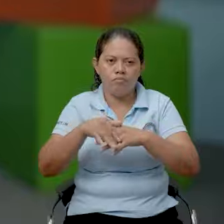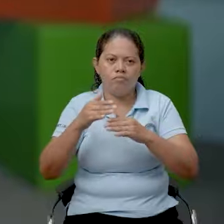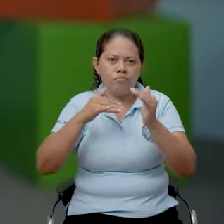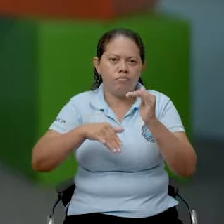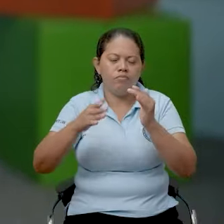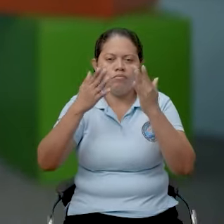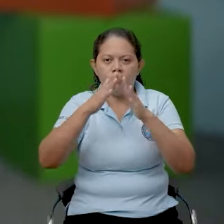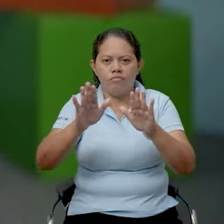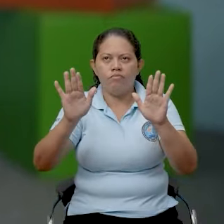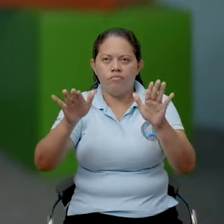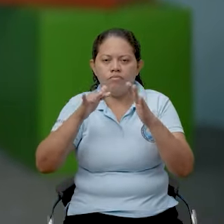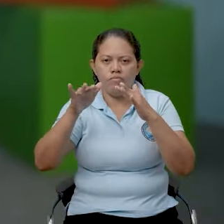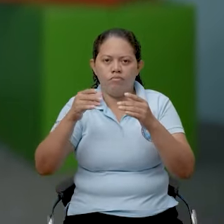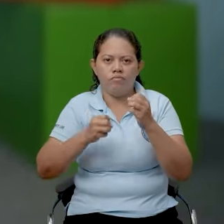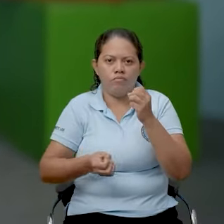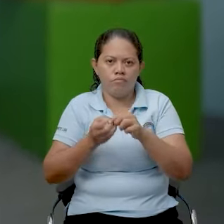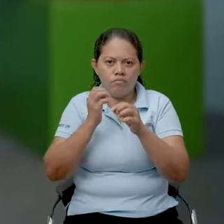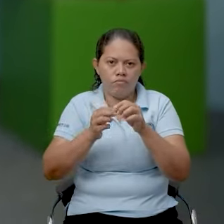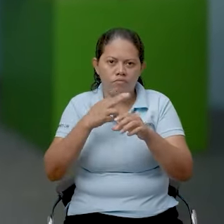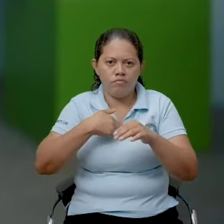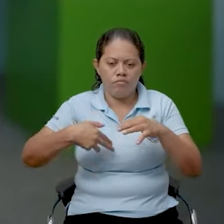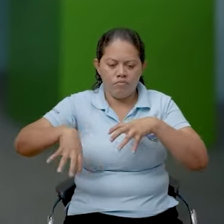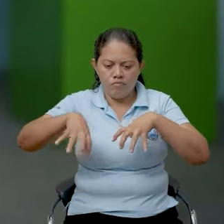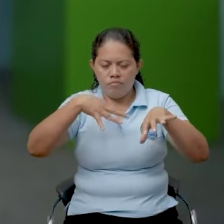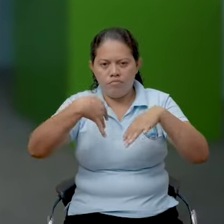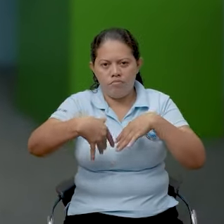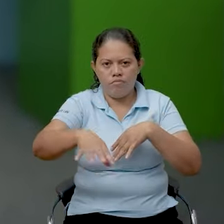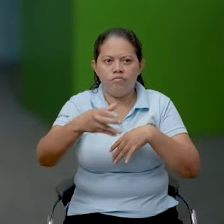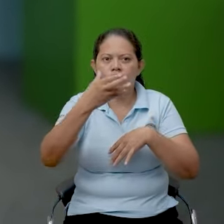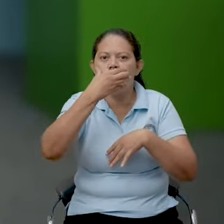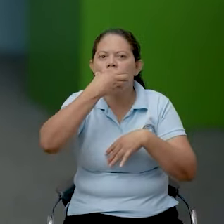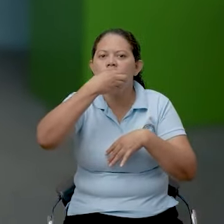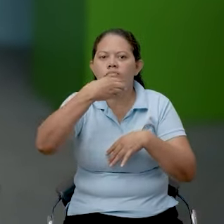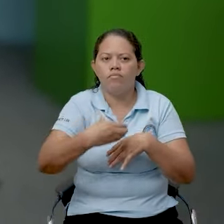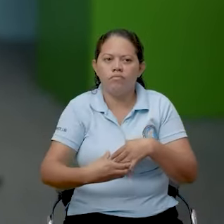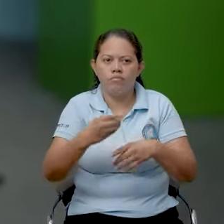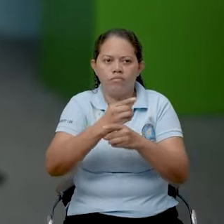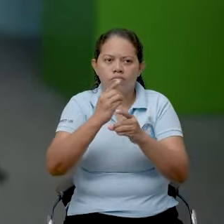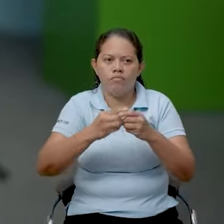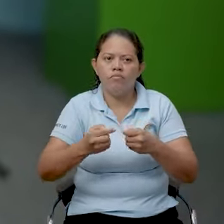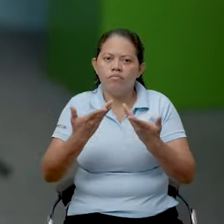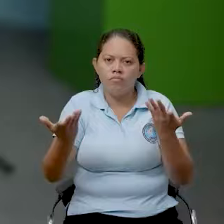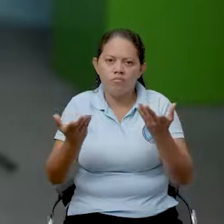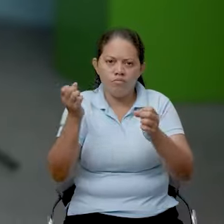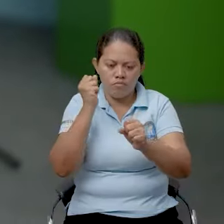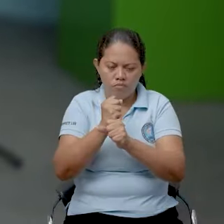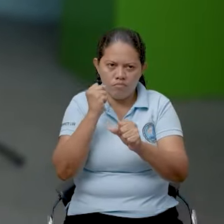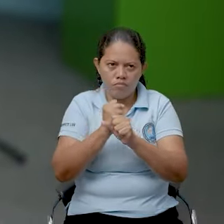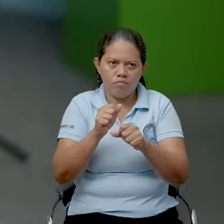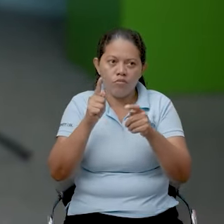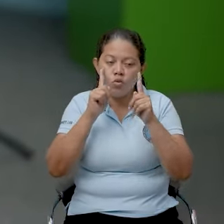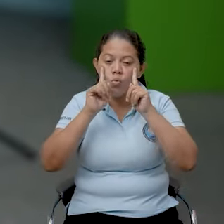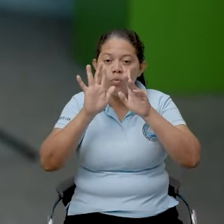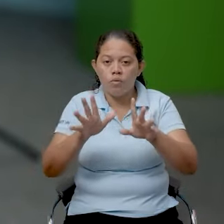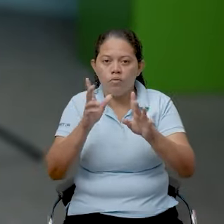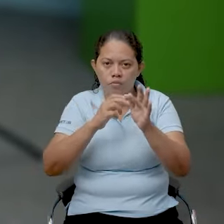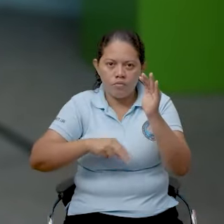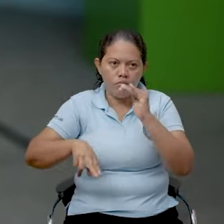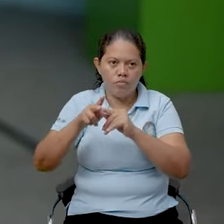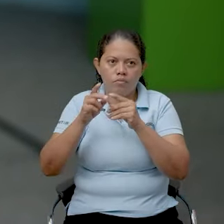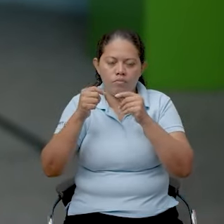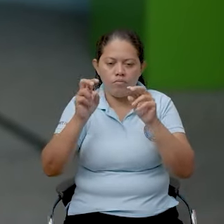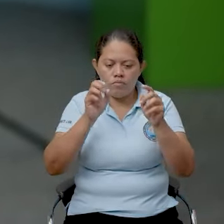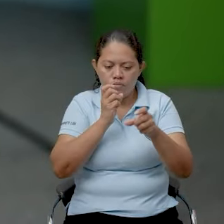La magia y los riesgos son dos eventos que se presentan en la temporada de diciembre. ¿Cómo se trabaja para prevenir al máximo